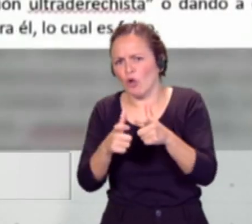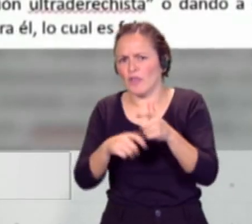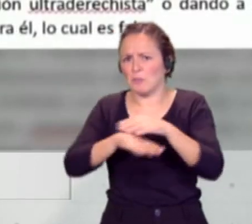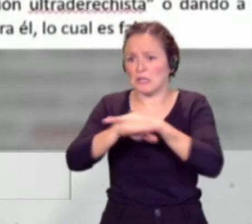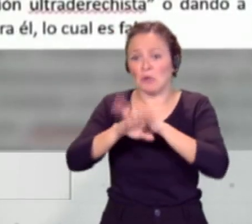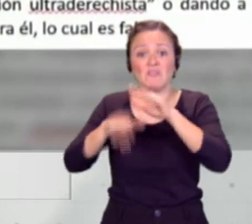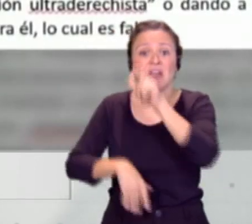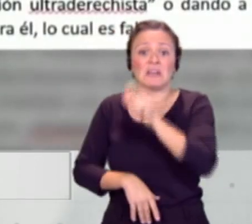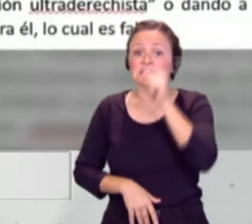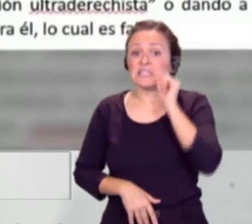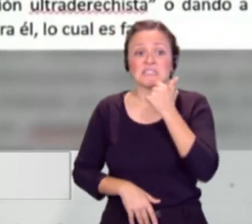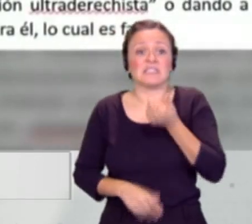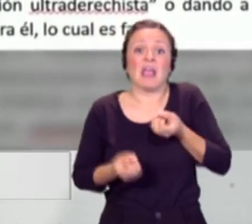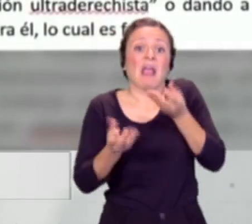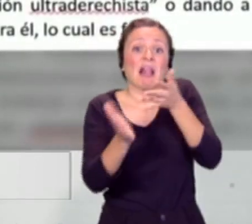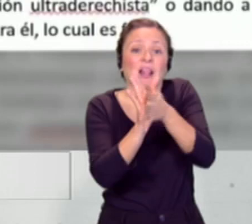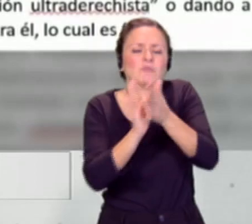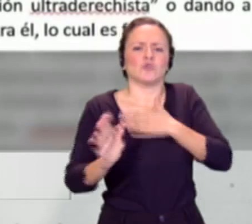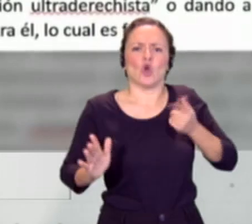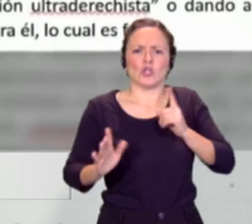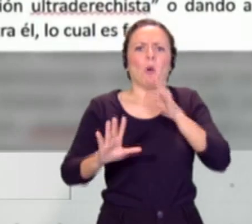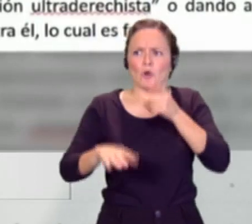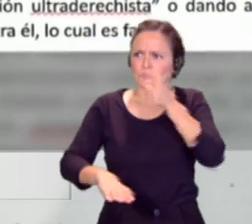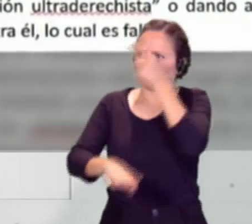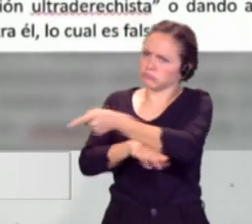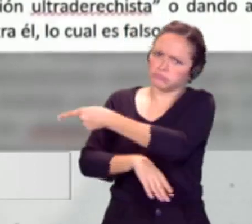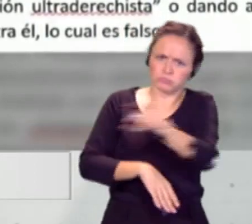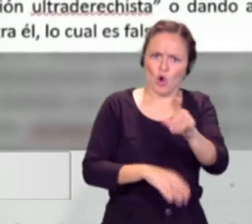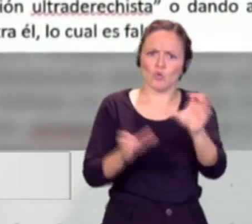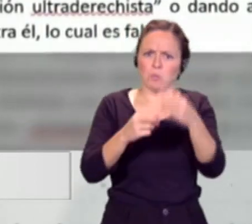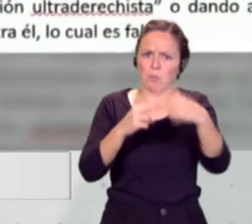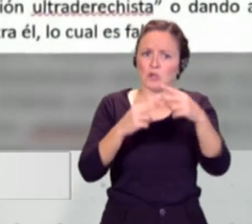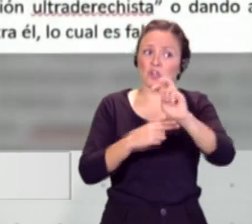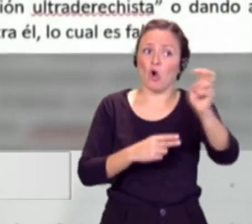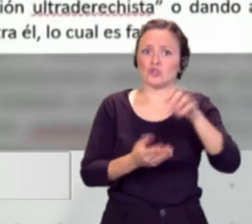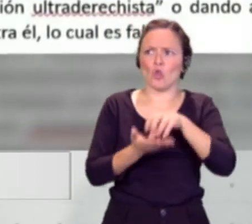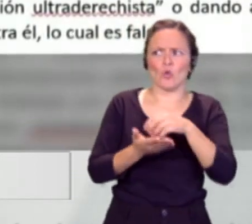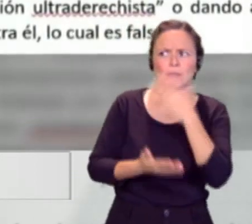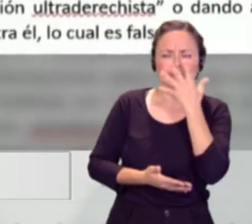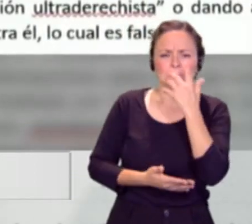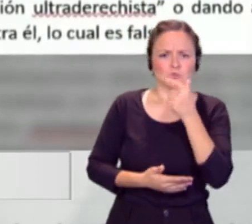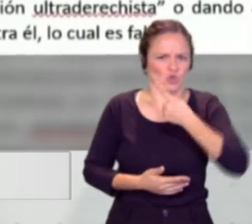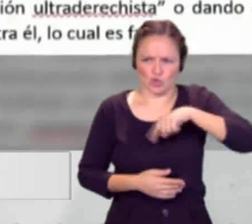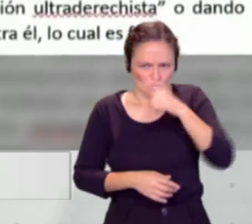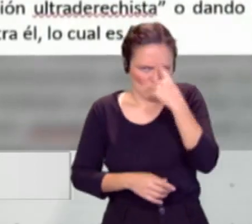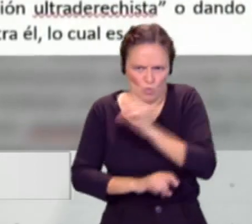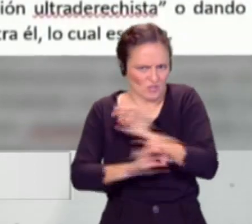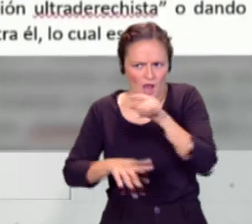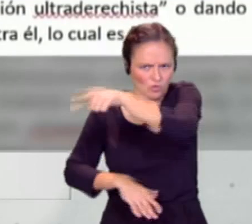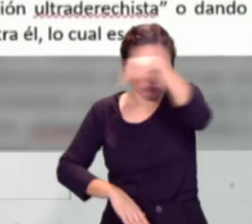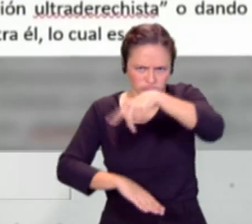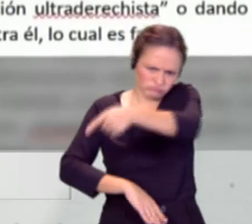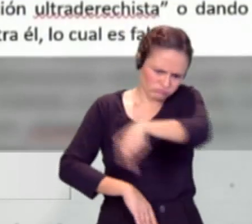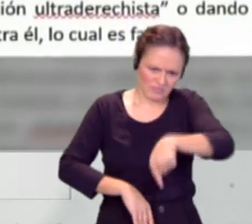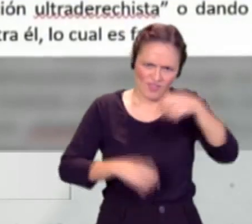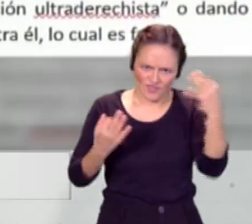y por eso se hace obligatoria esa comparecencia. Otros partidos han dudado, nosotros no hemos tenido ninguna duda y siempre que